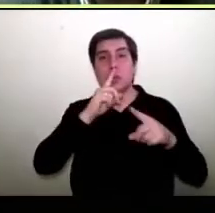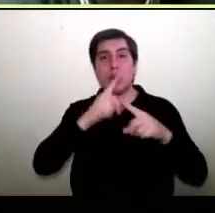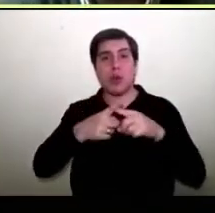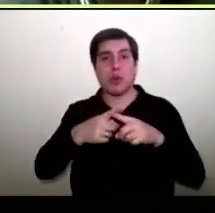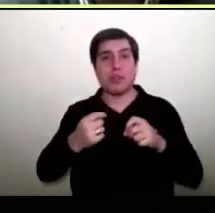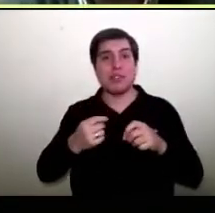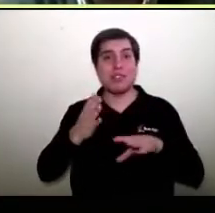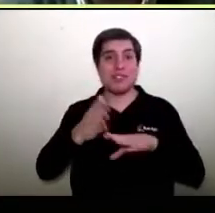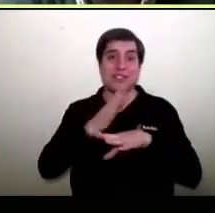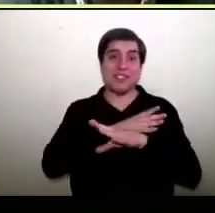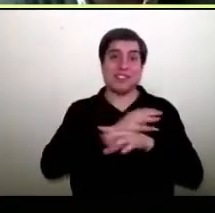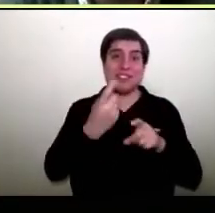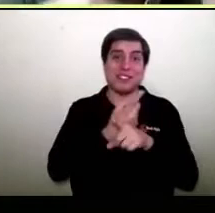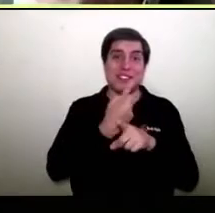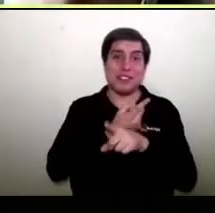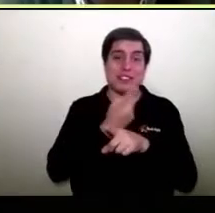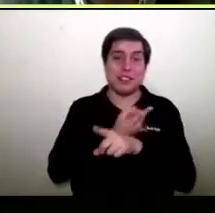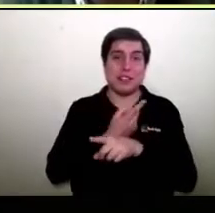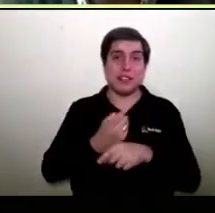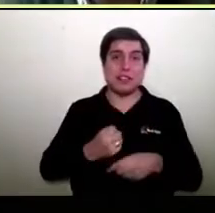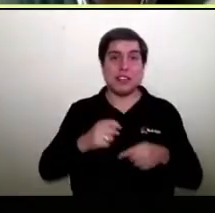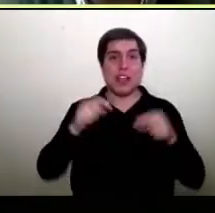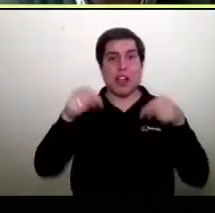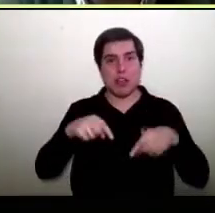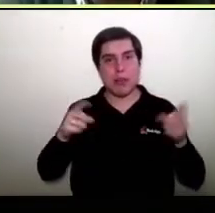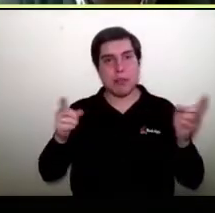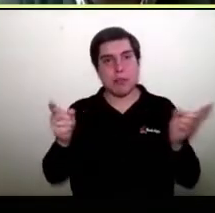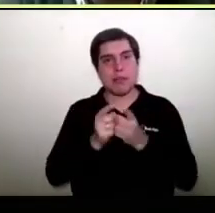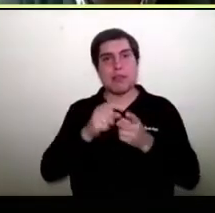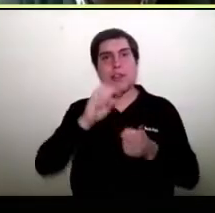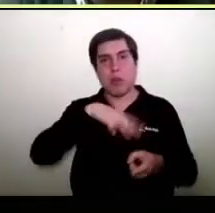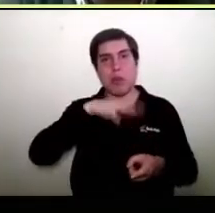lo que conversamos hace unos minutos? Ahora lo defino. Mall